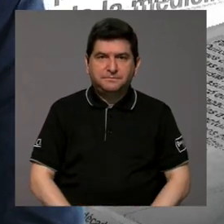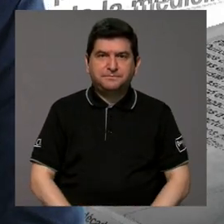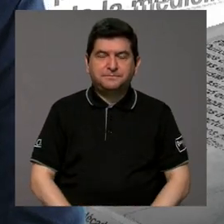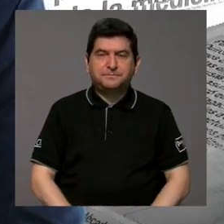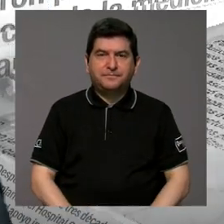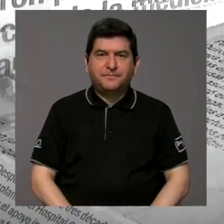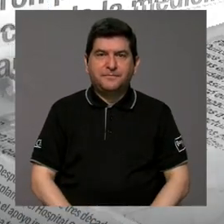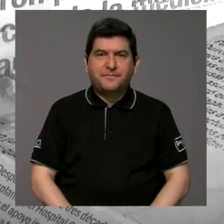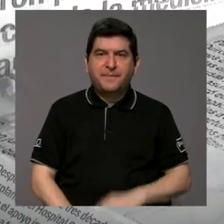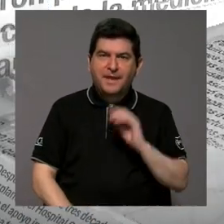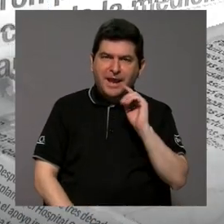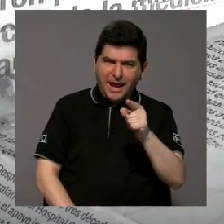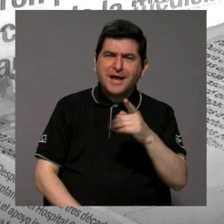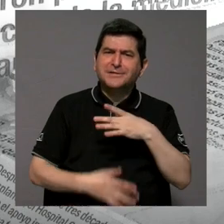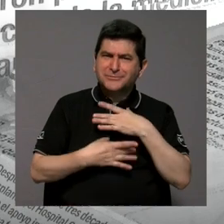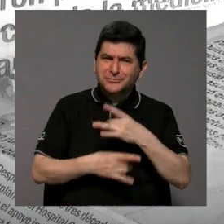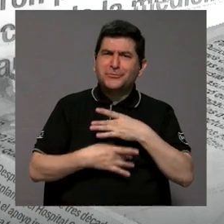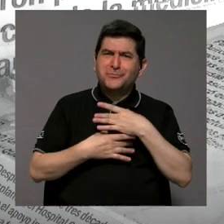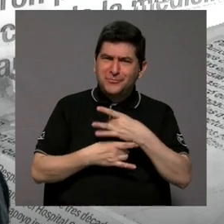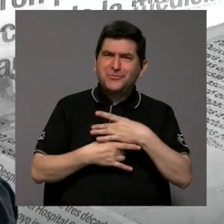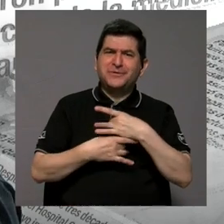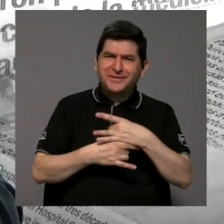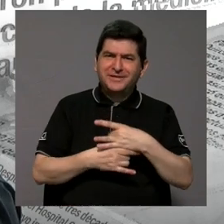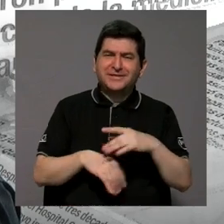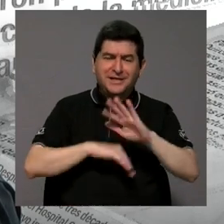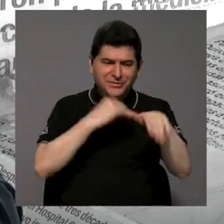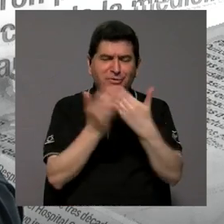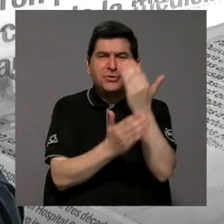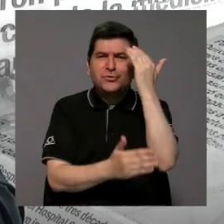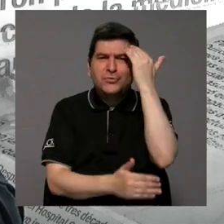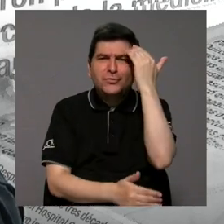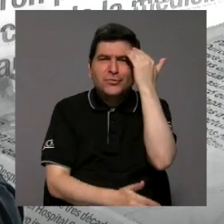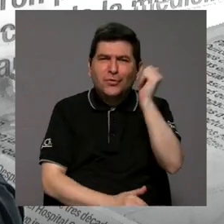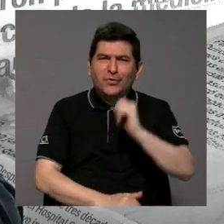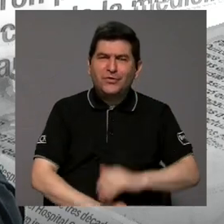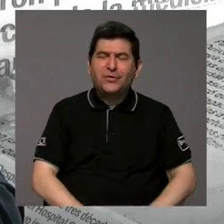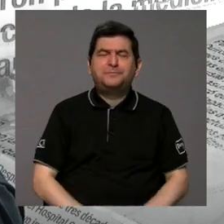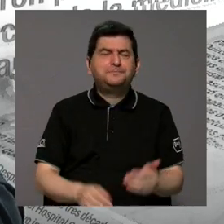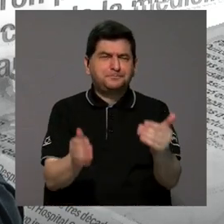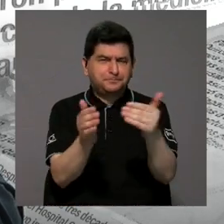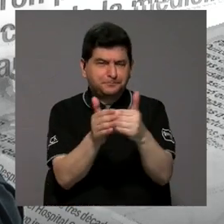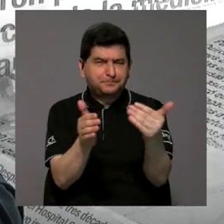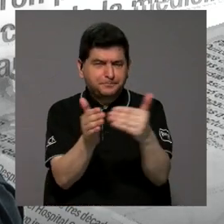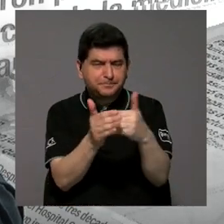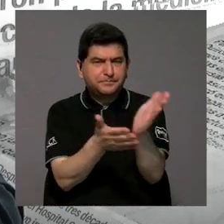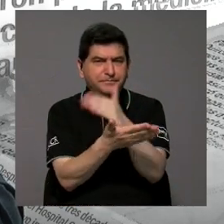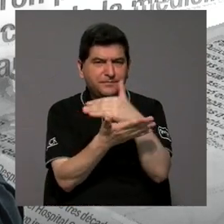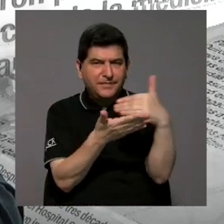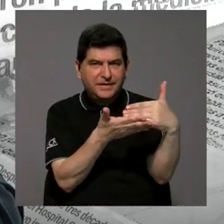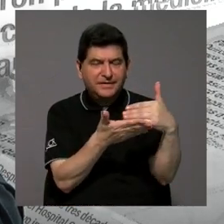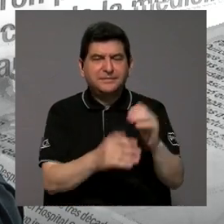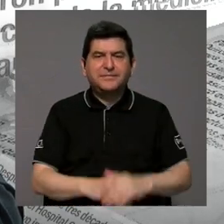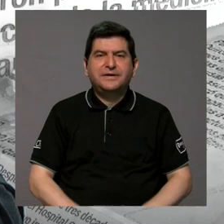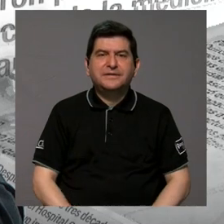Ah, eso me parece interesantísimo todo este conocimiento volviendo un poco a la parte de